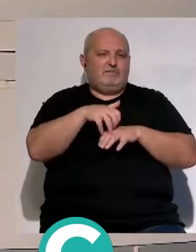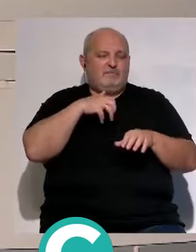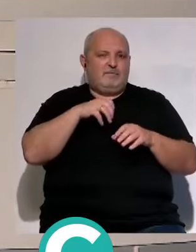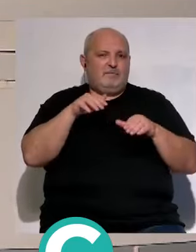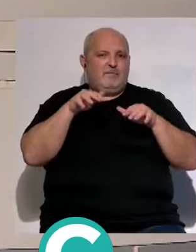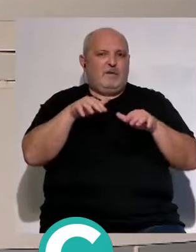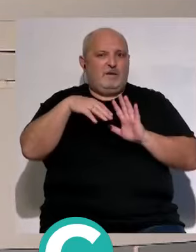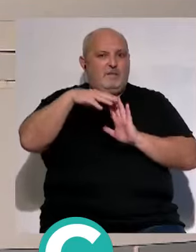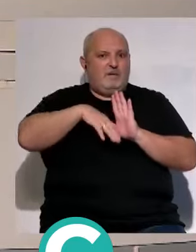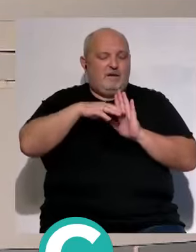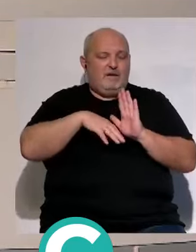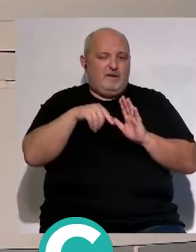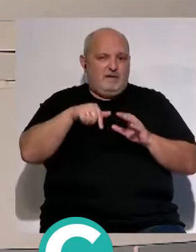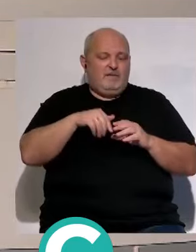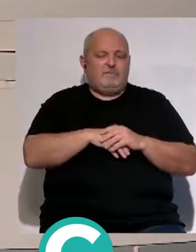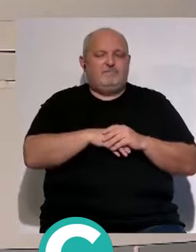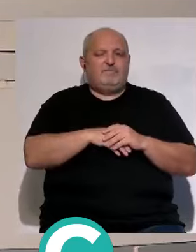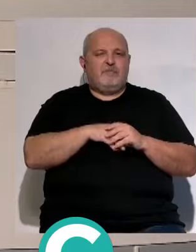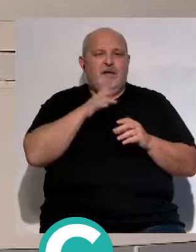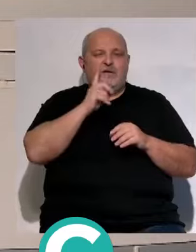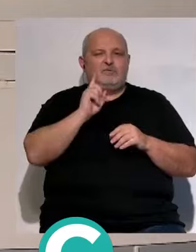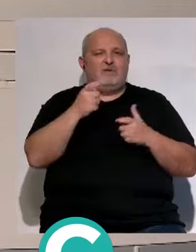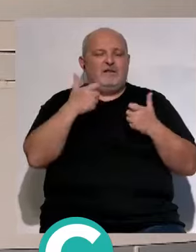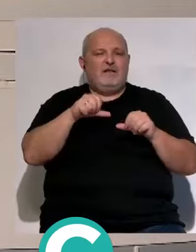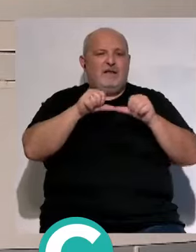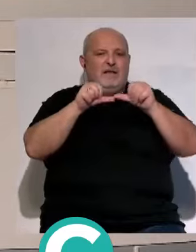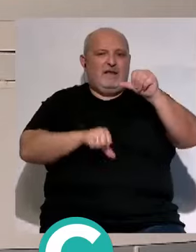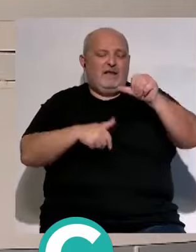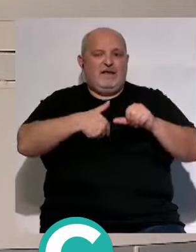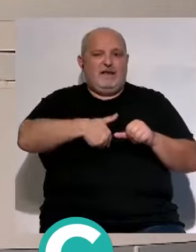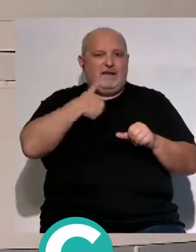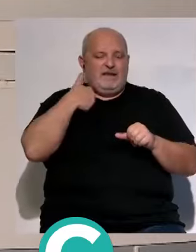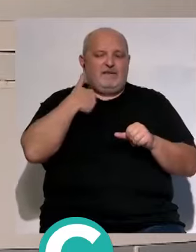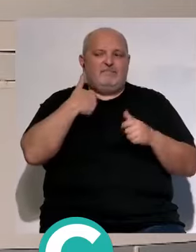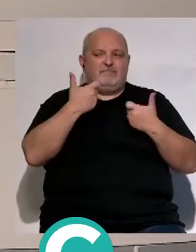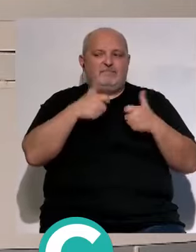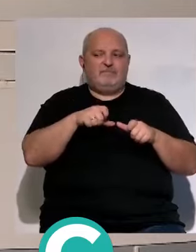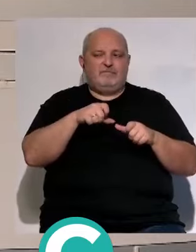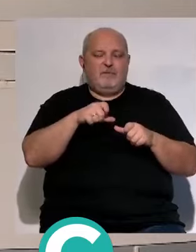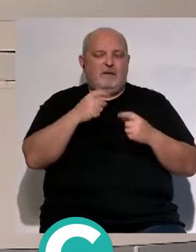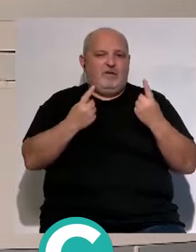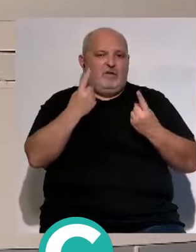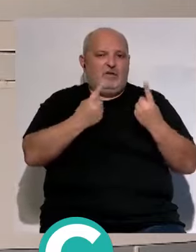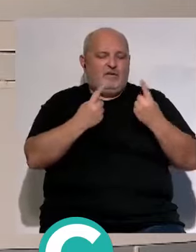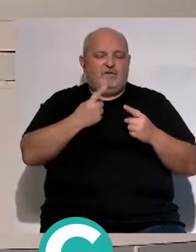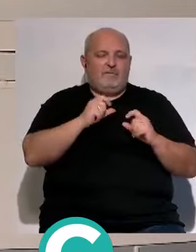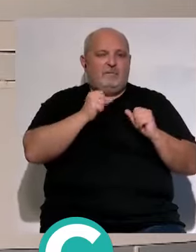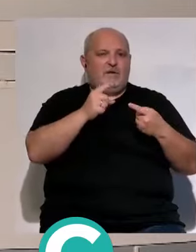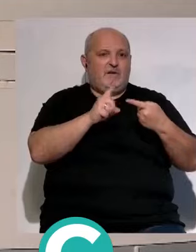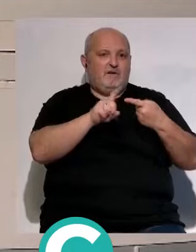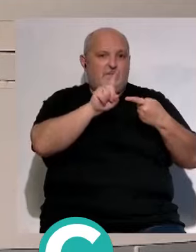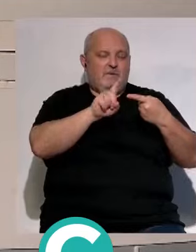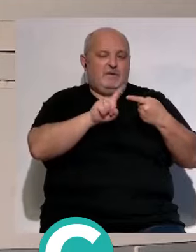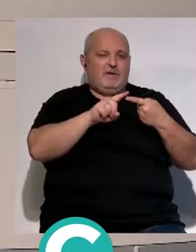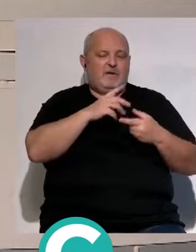espectadores del submarino amarillo nos quedamos compañeros solo con la clasificación general de ambos trofeos comenzamos por